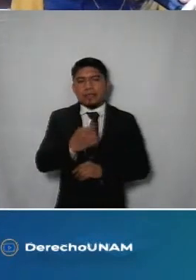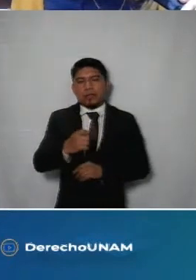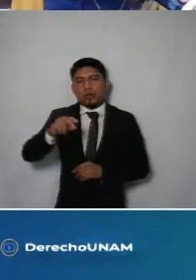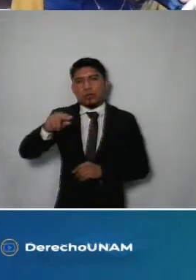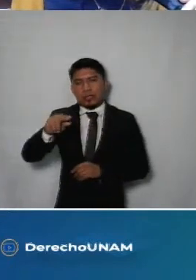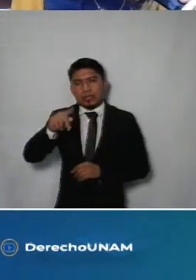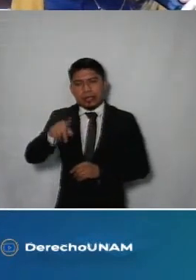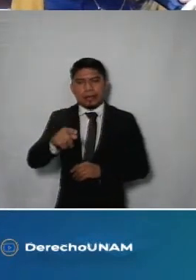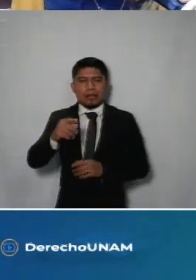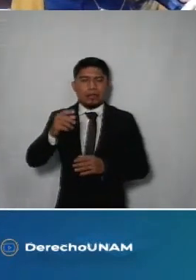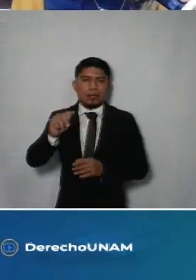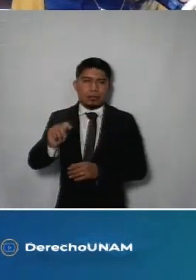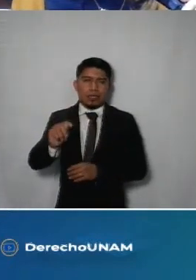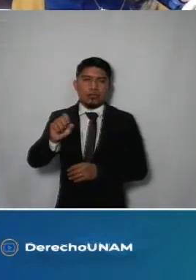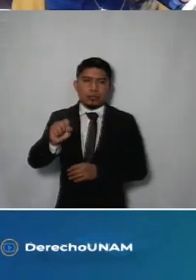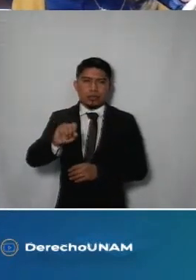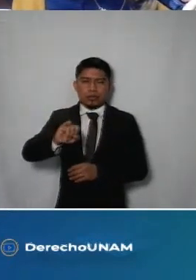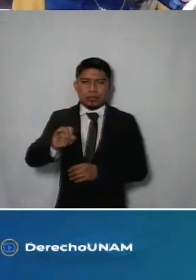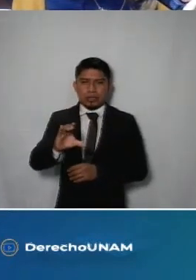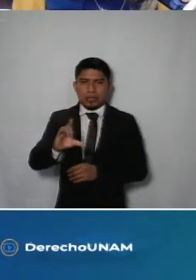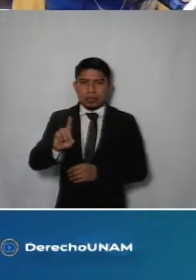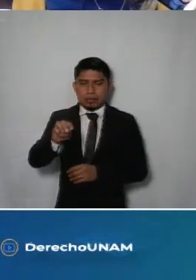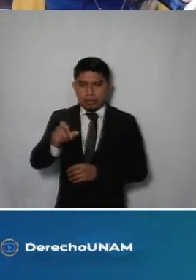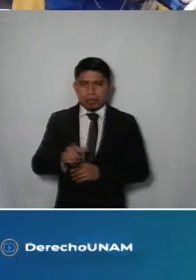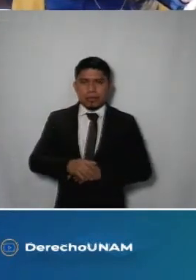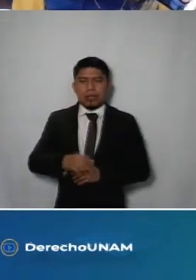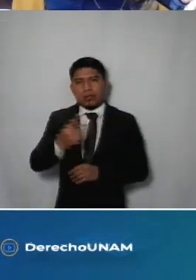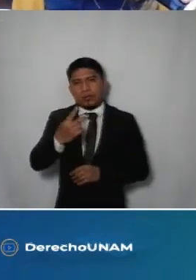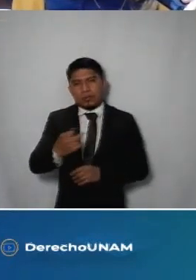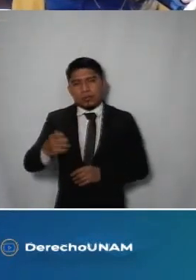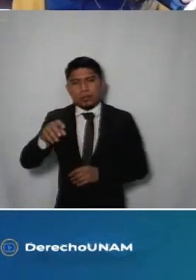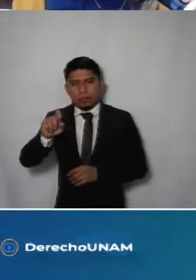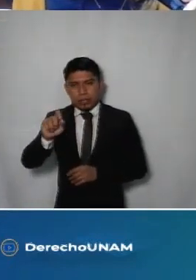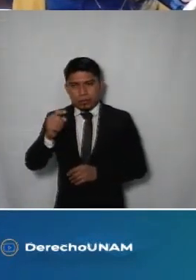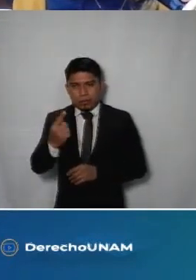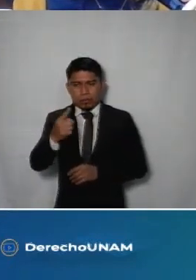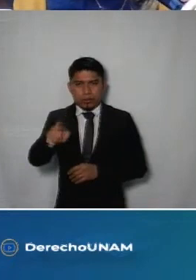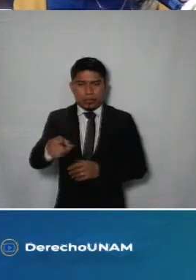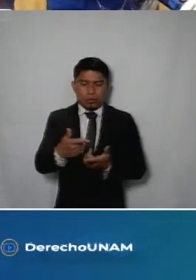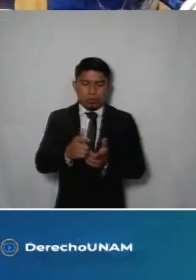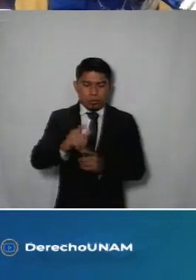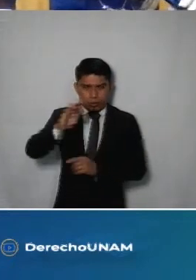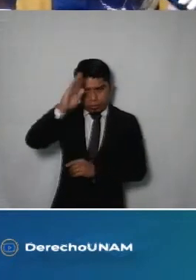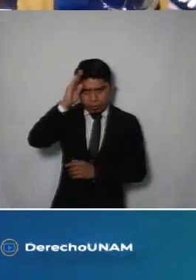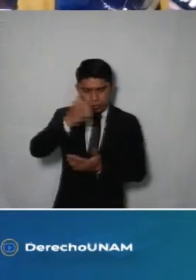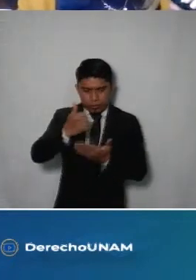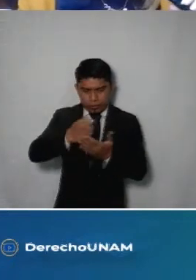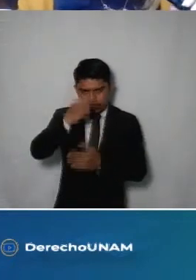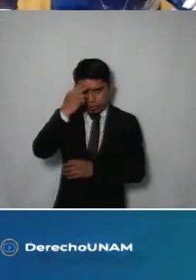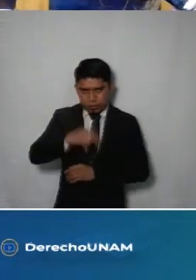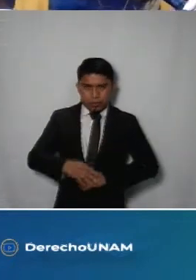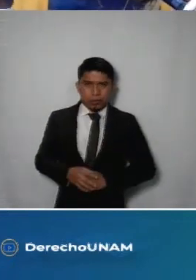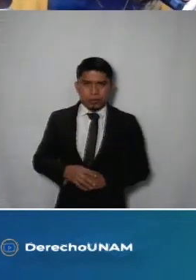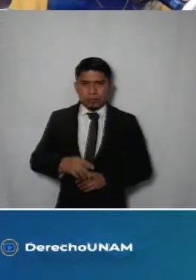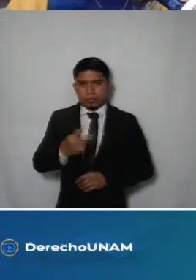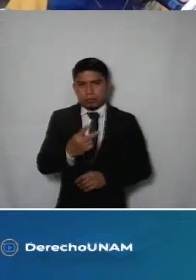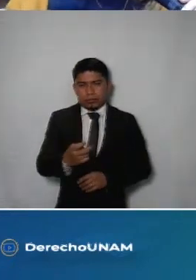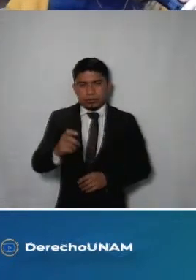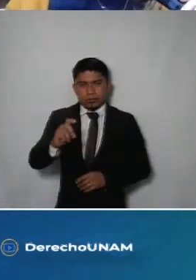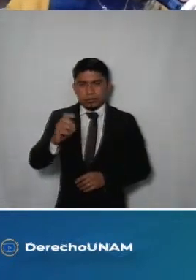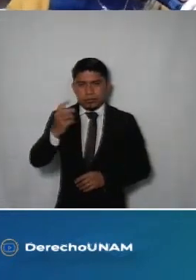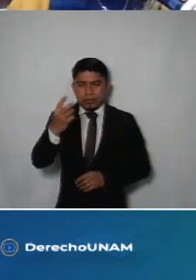180 del Tribunal Superior de Justicia de la Ciudad de México 221 del Heroico Cuerpo de Bomberos de la Ciudad de México